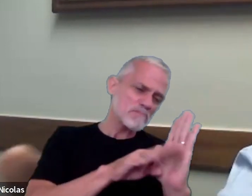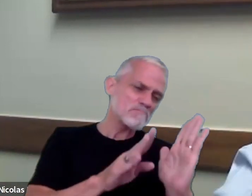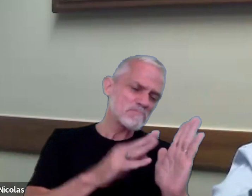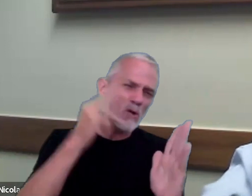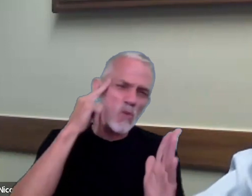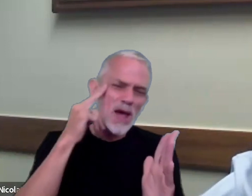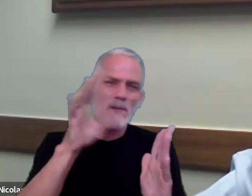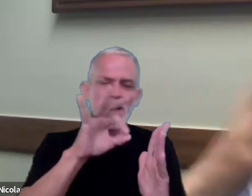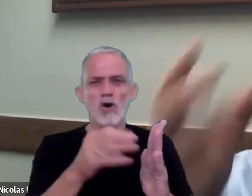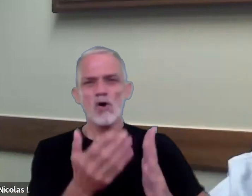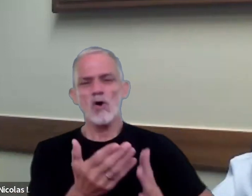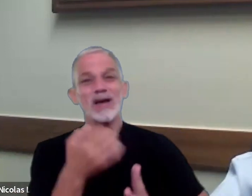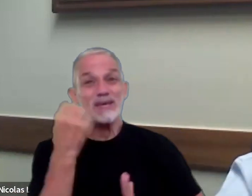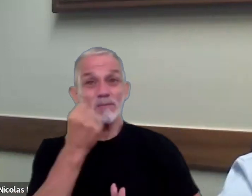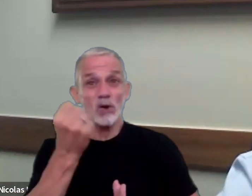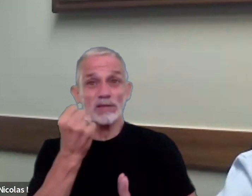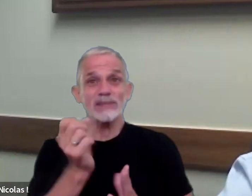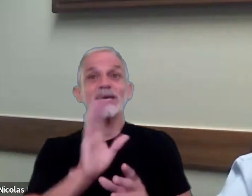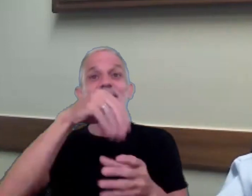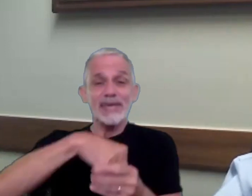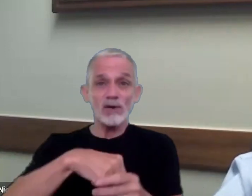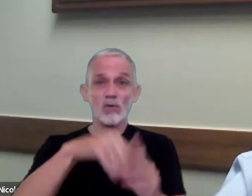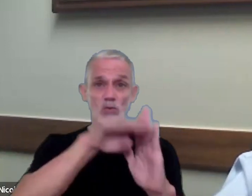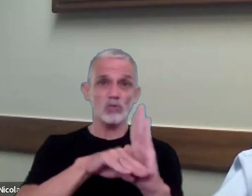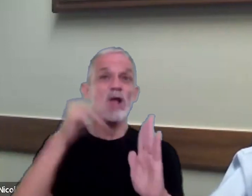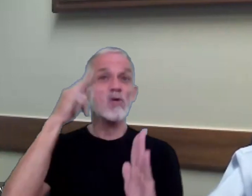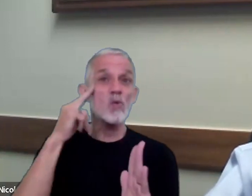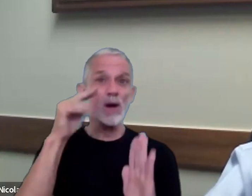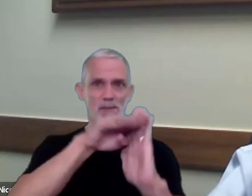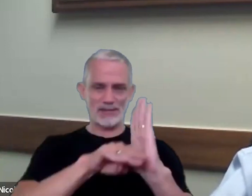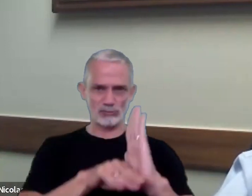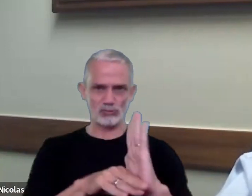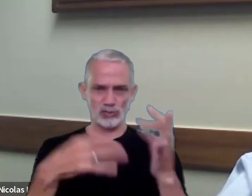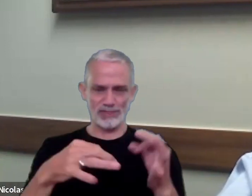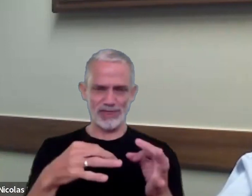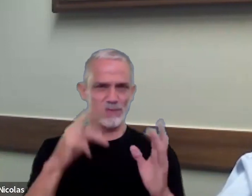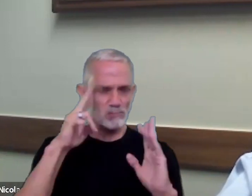lo importante es que incluya esos nueve pasos ¿no?